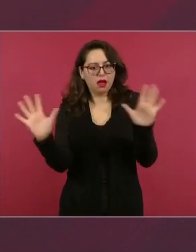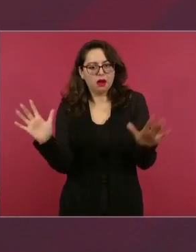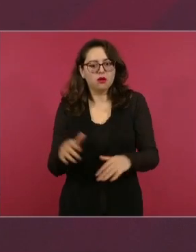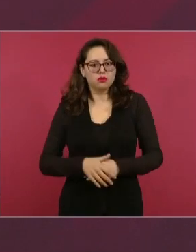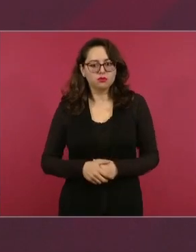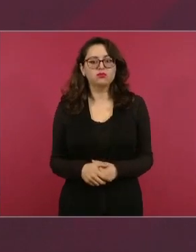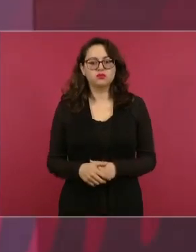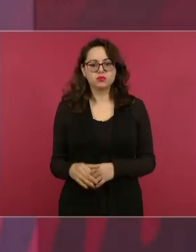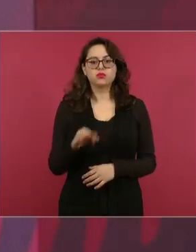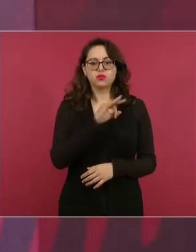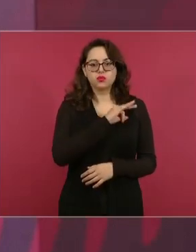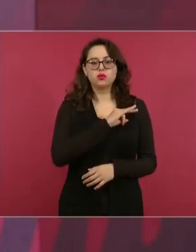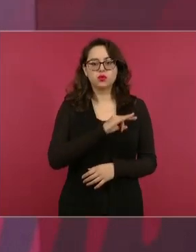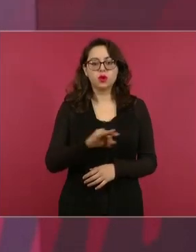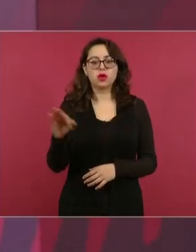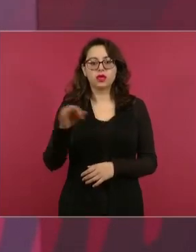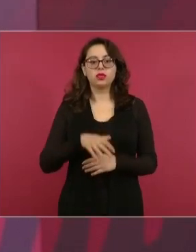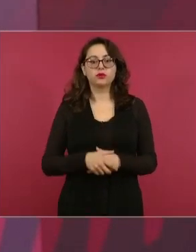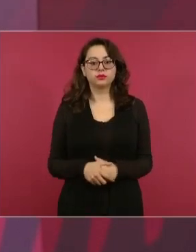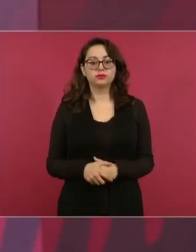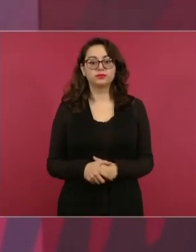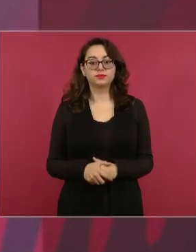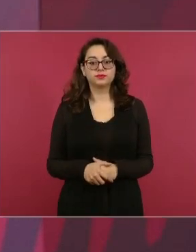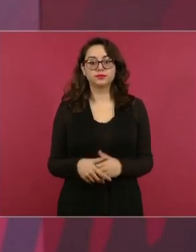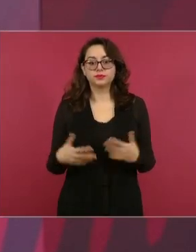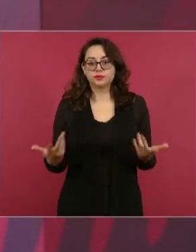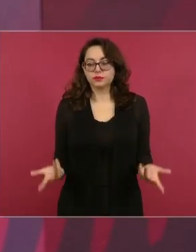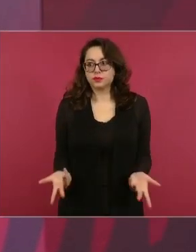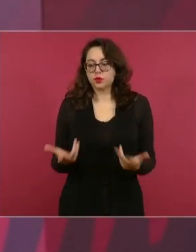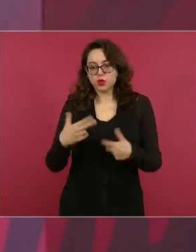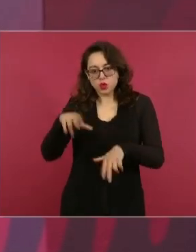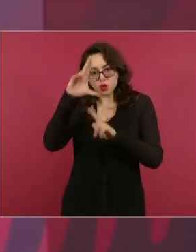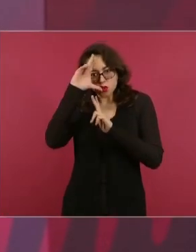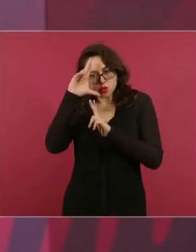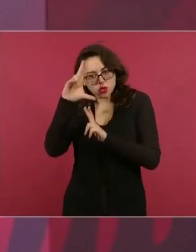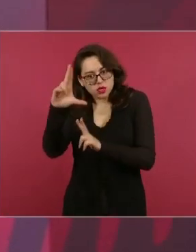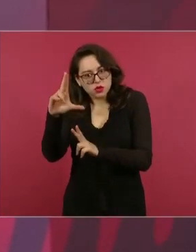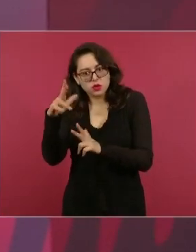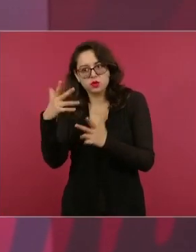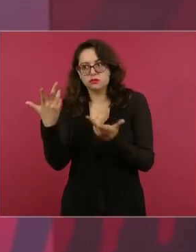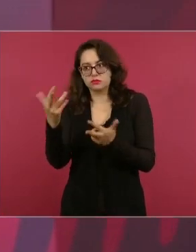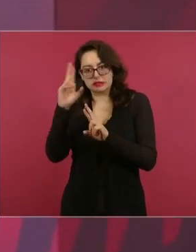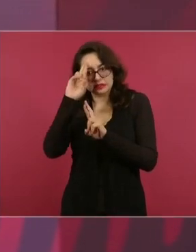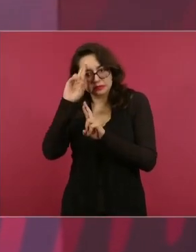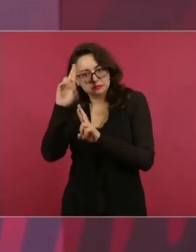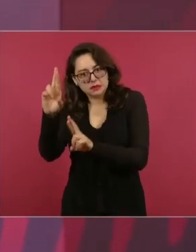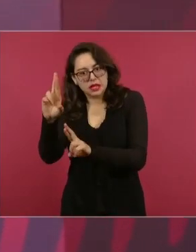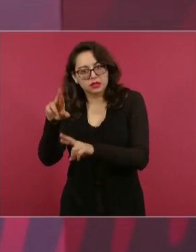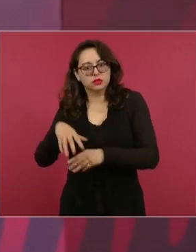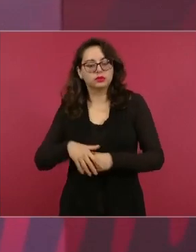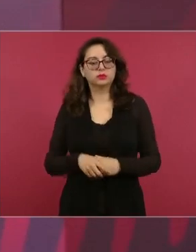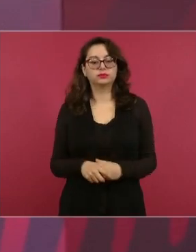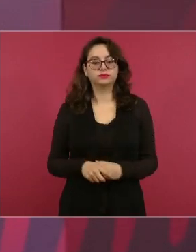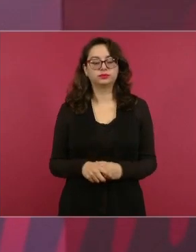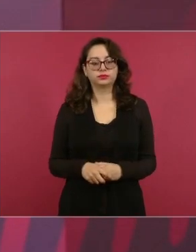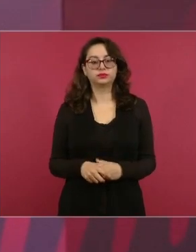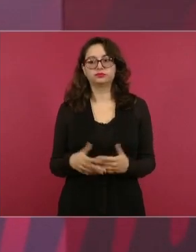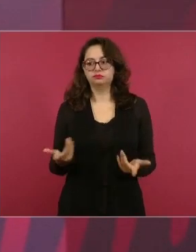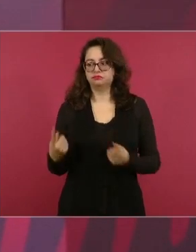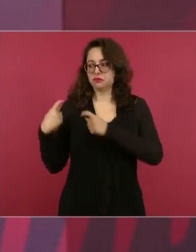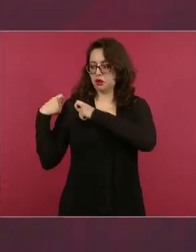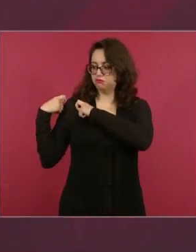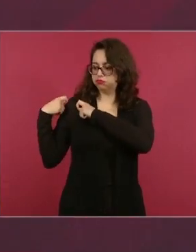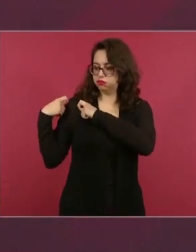Es una veneración y es un acto de respeto a las